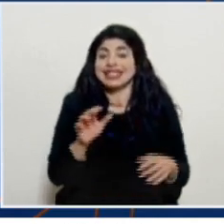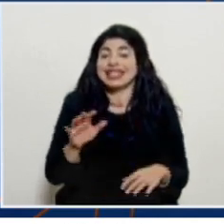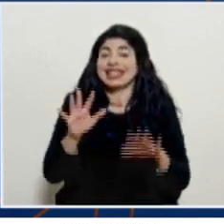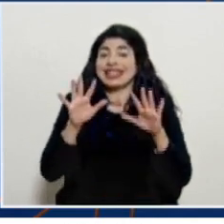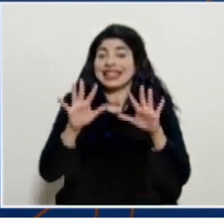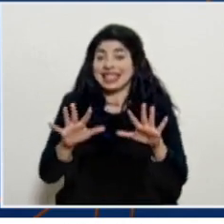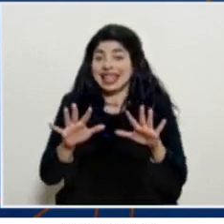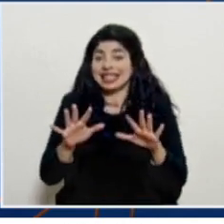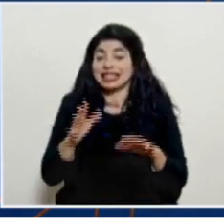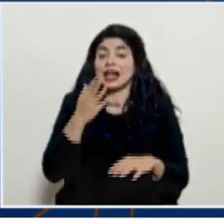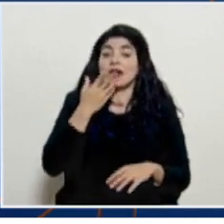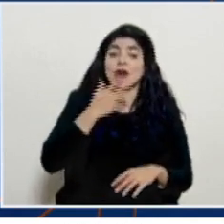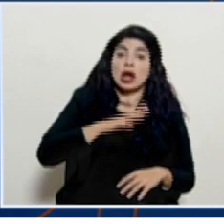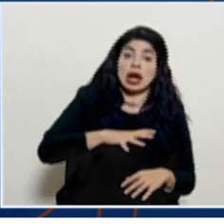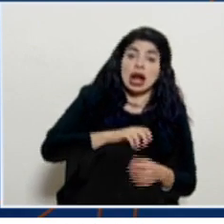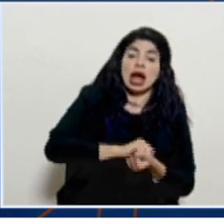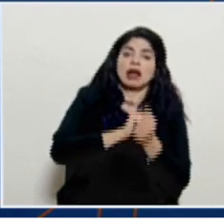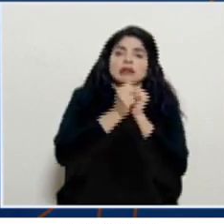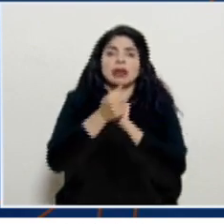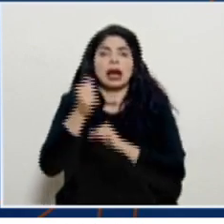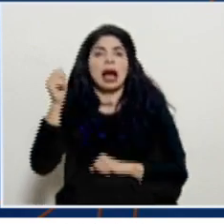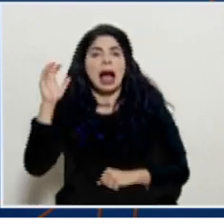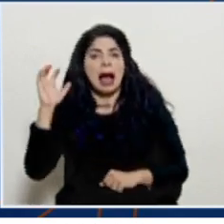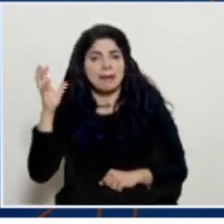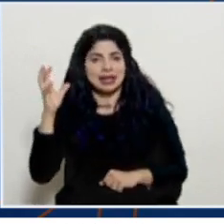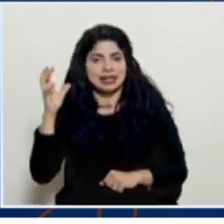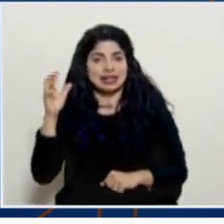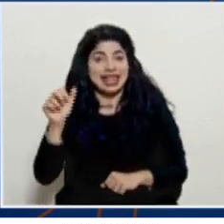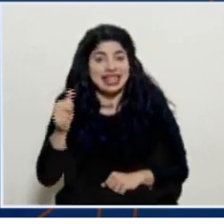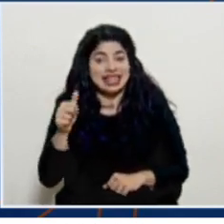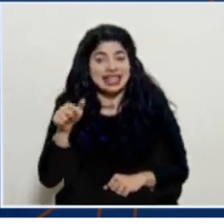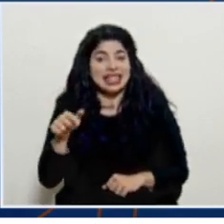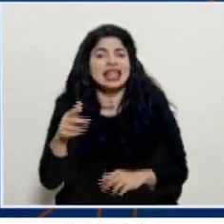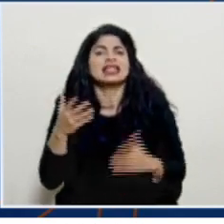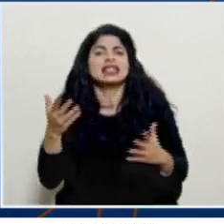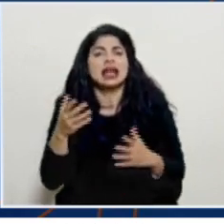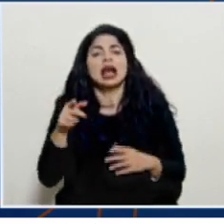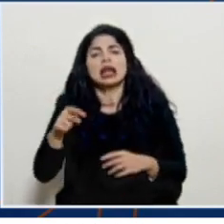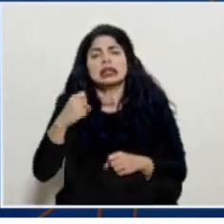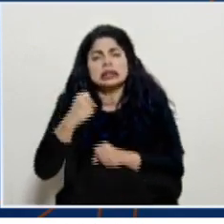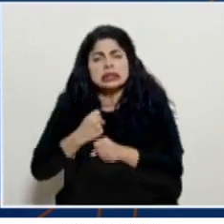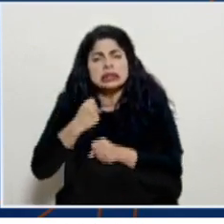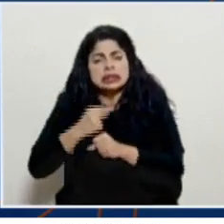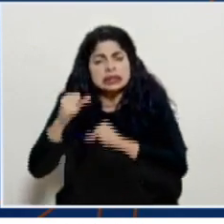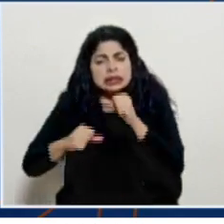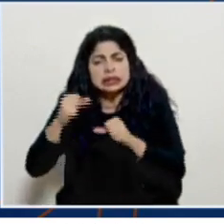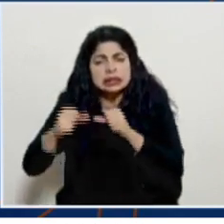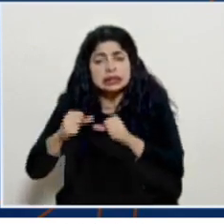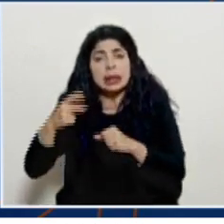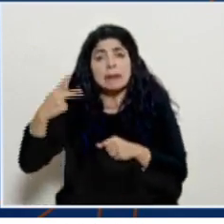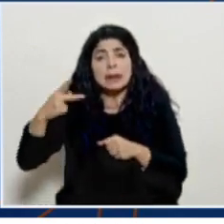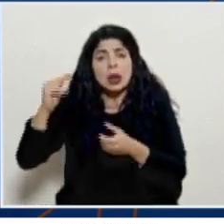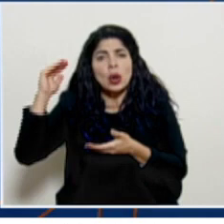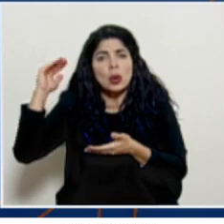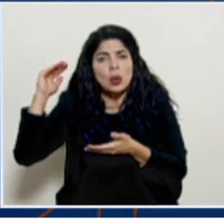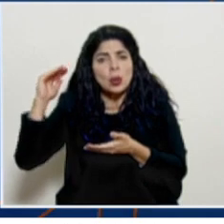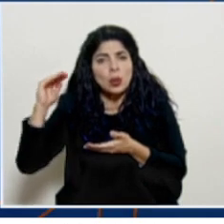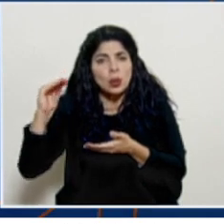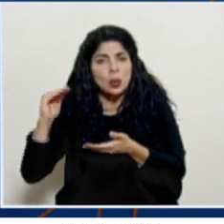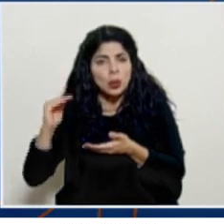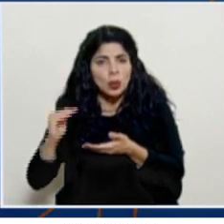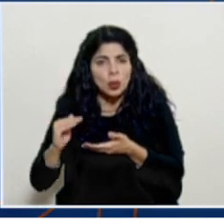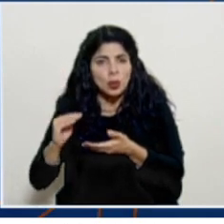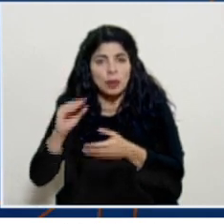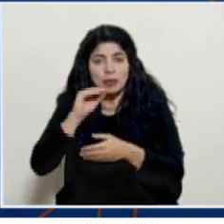pasan de alerta naranja a alerta amarilla estos son aquellos que han logrado bajar esos índices de riesgo cantonal esos indicadores de riesgo